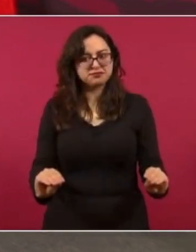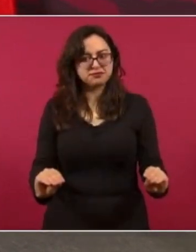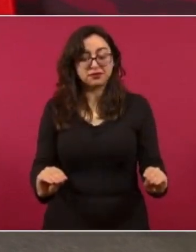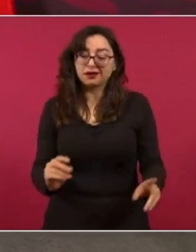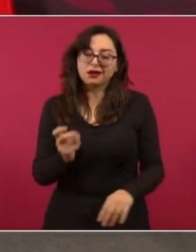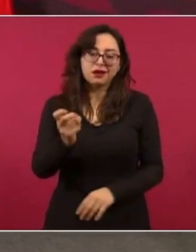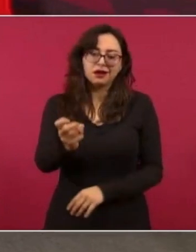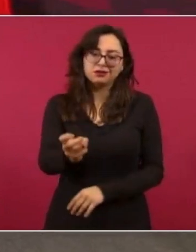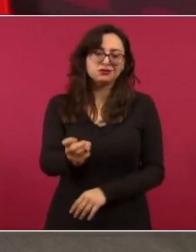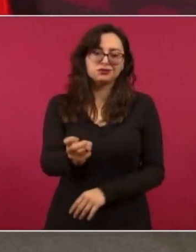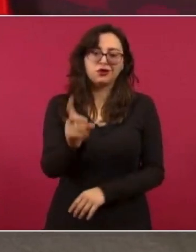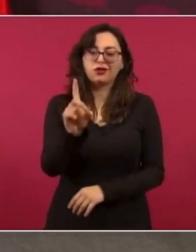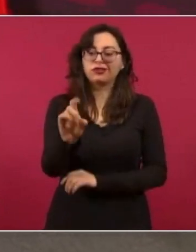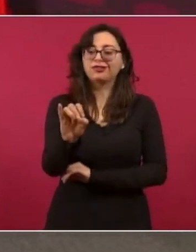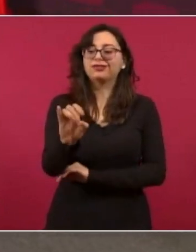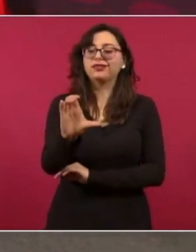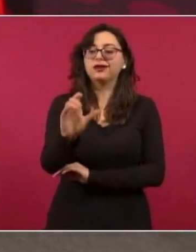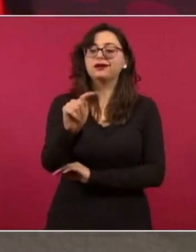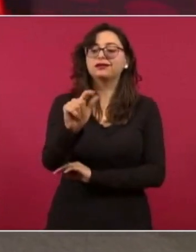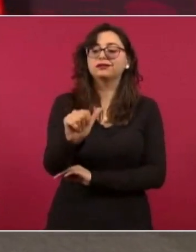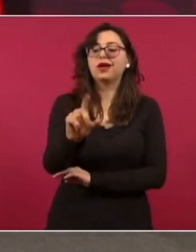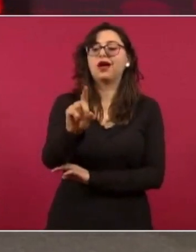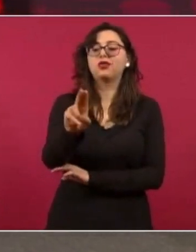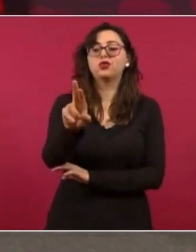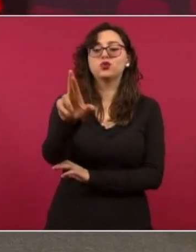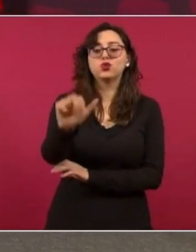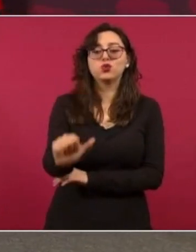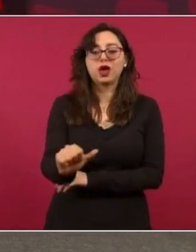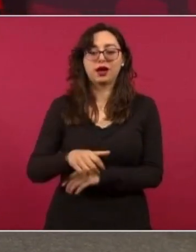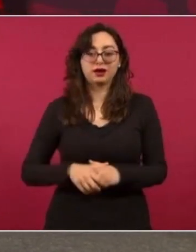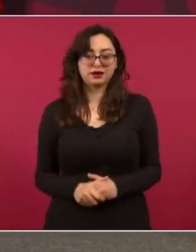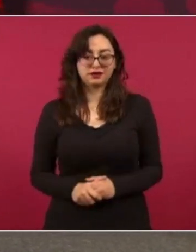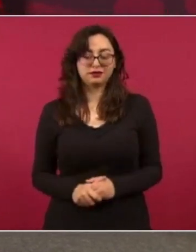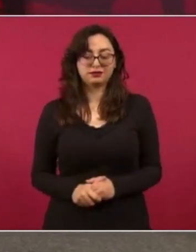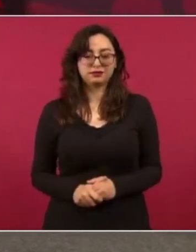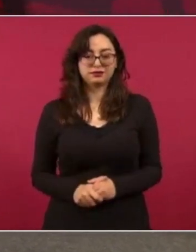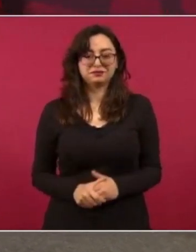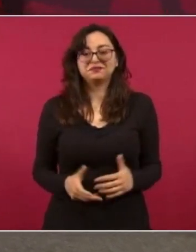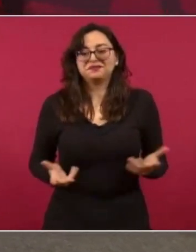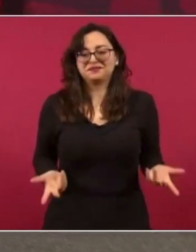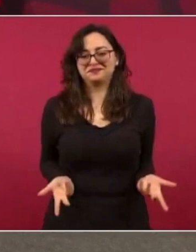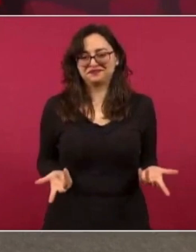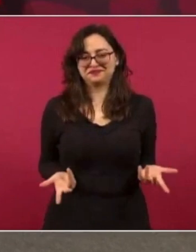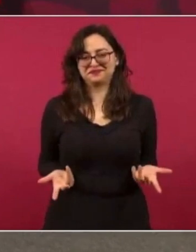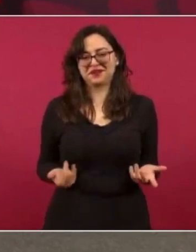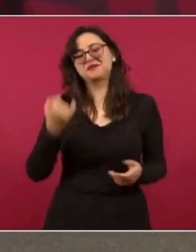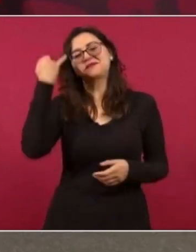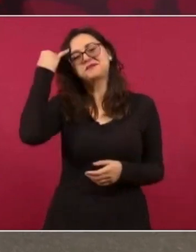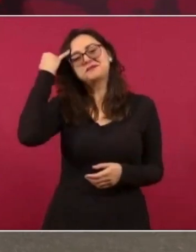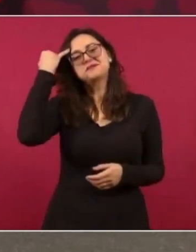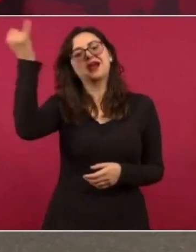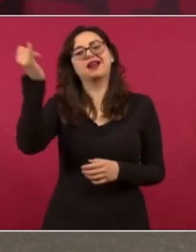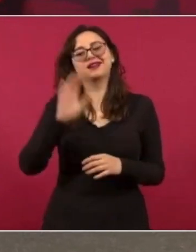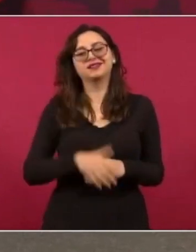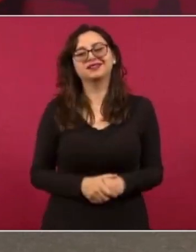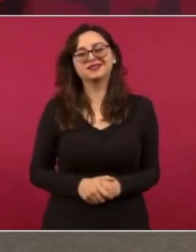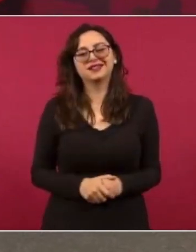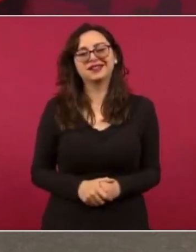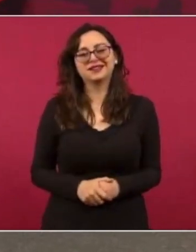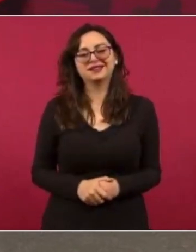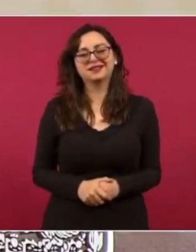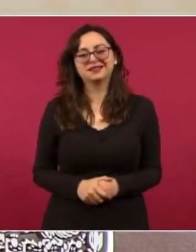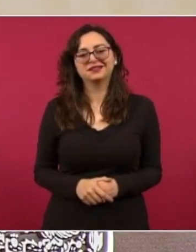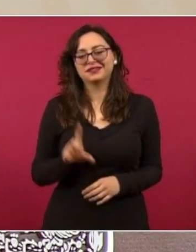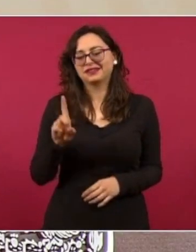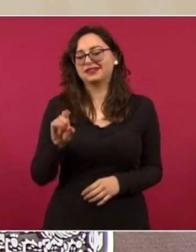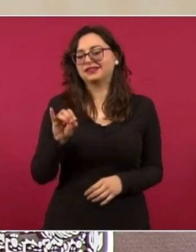imagínense que en una dictadura se permitieran insultos a la autoridad,